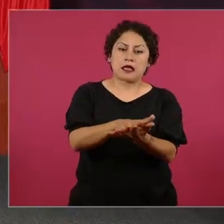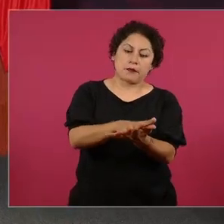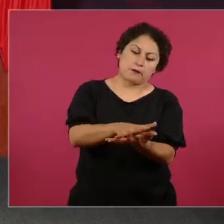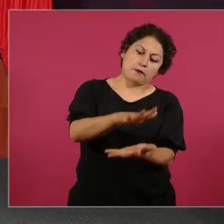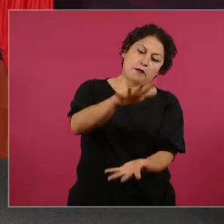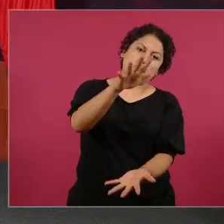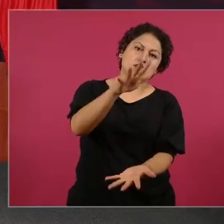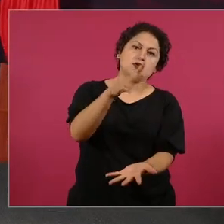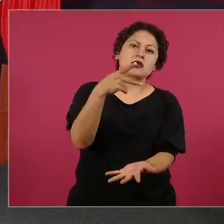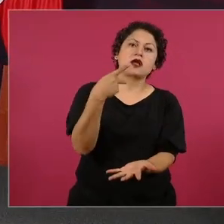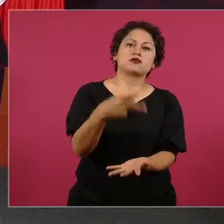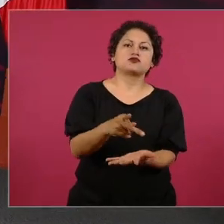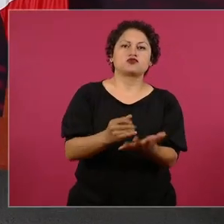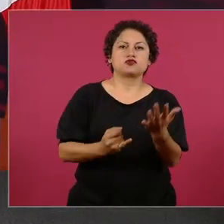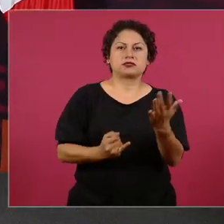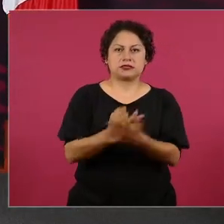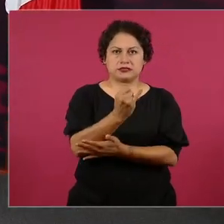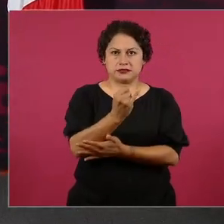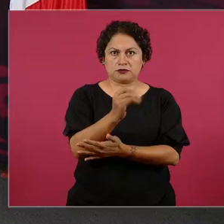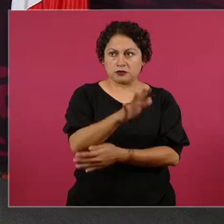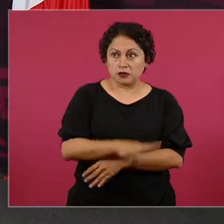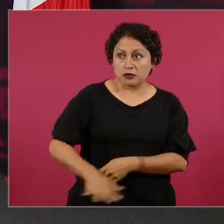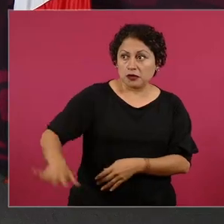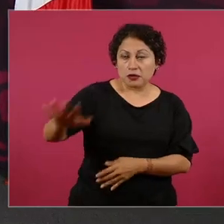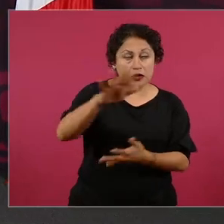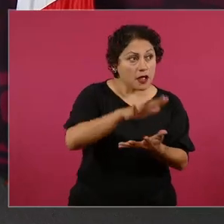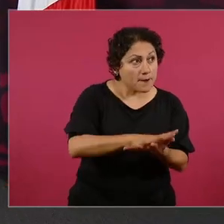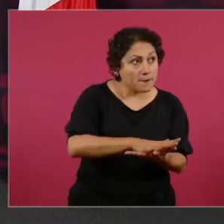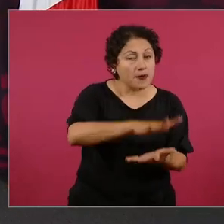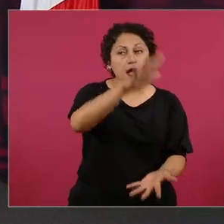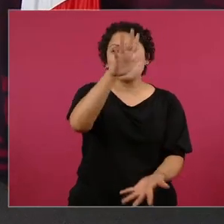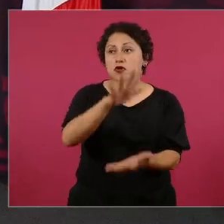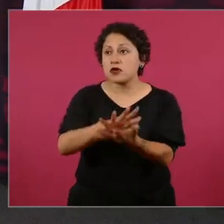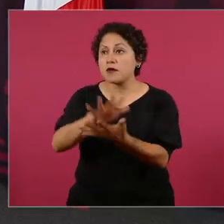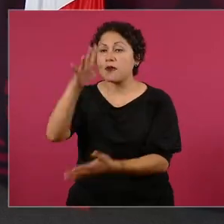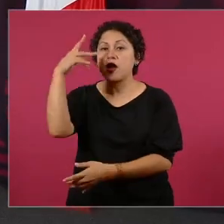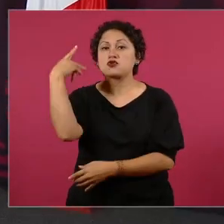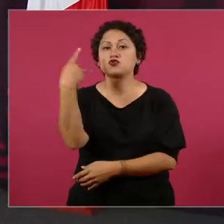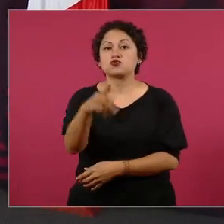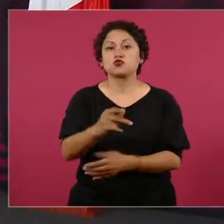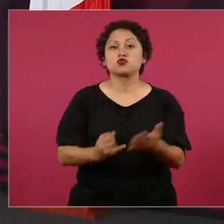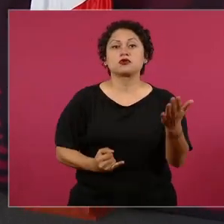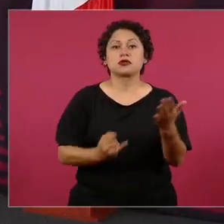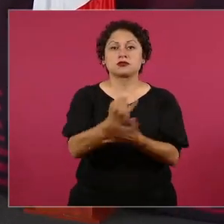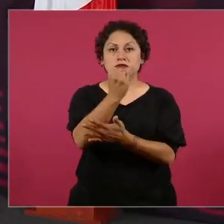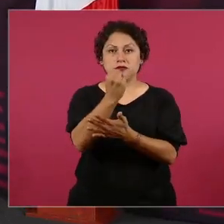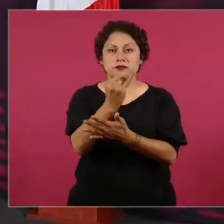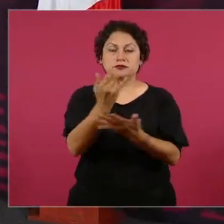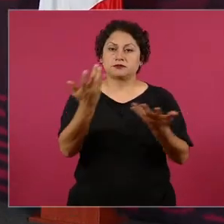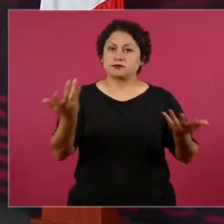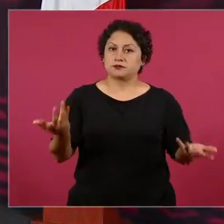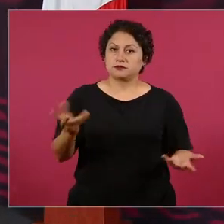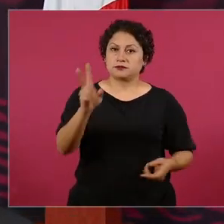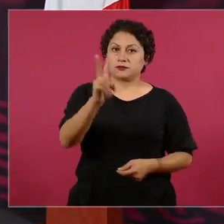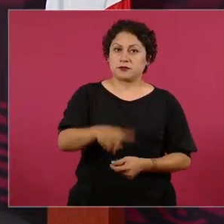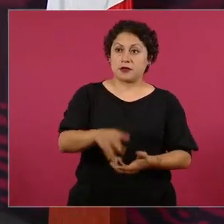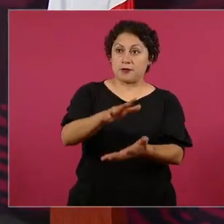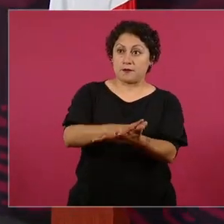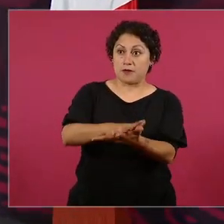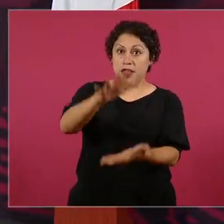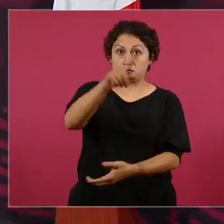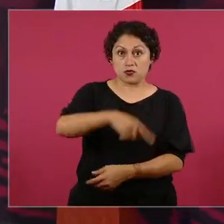y la mayoría del pueblo de México quiere que continúe la transformación